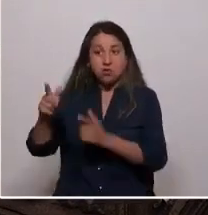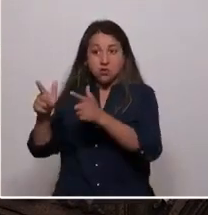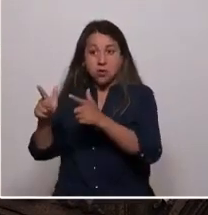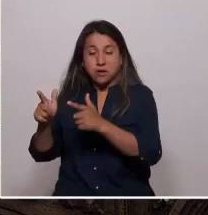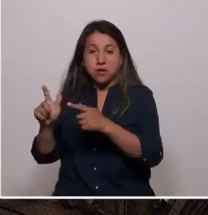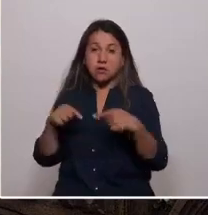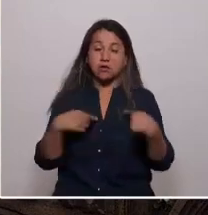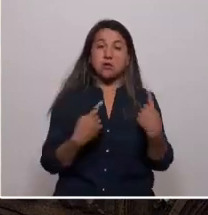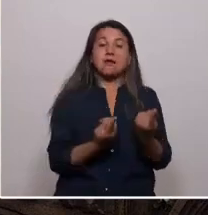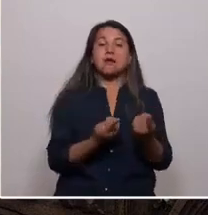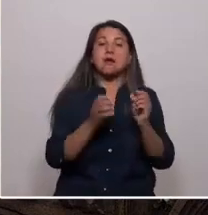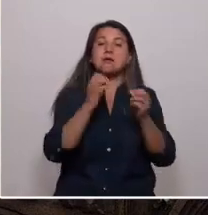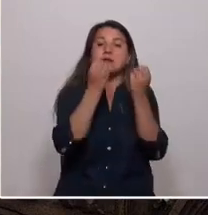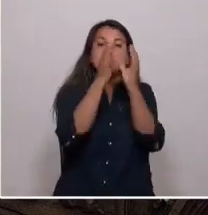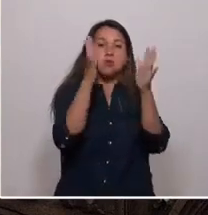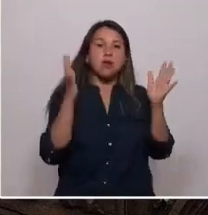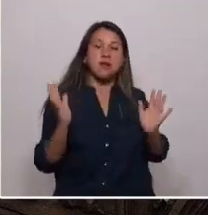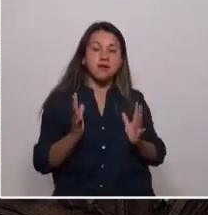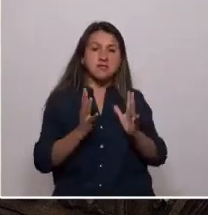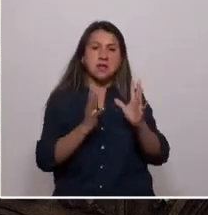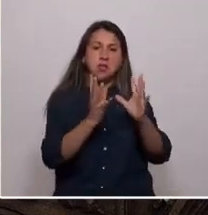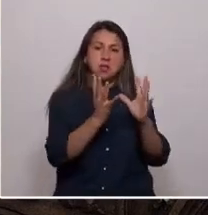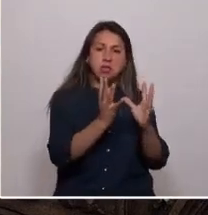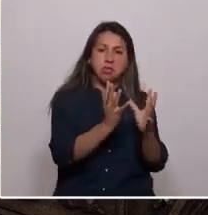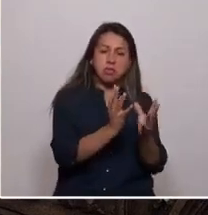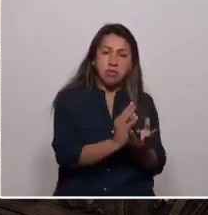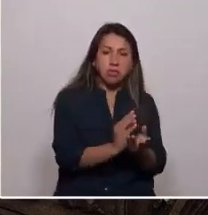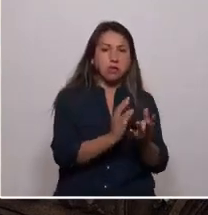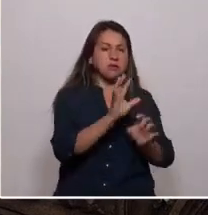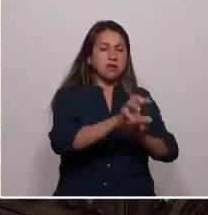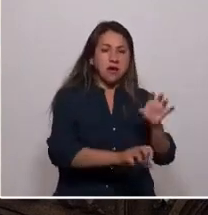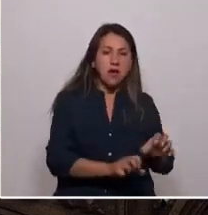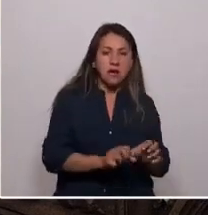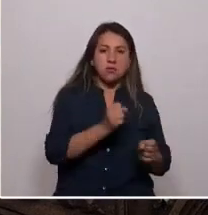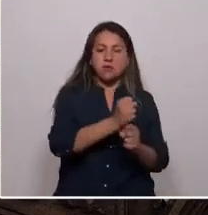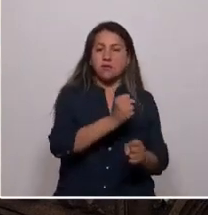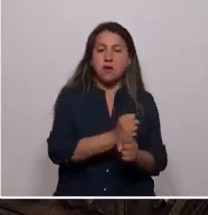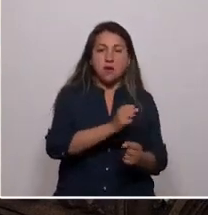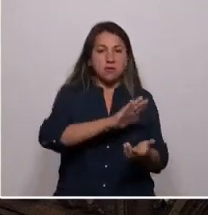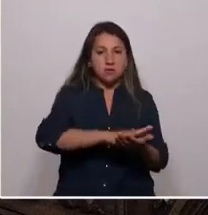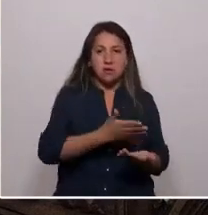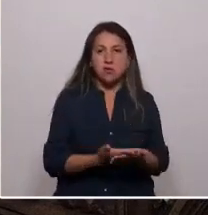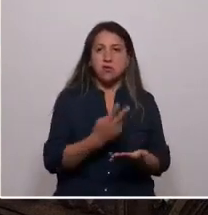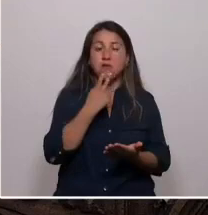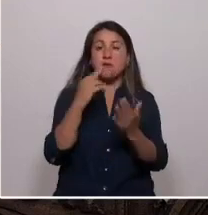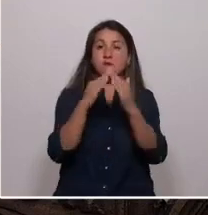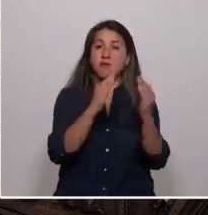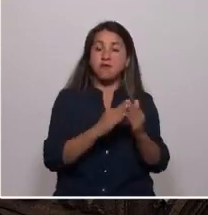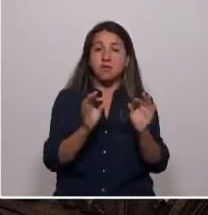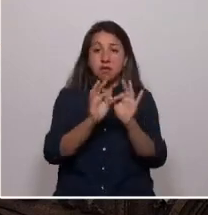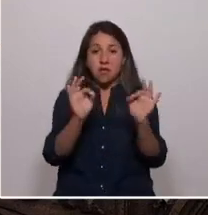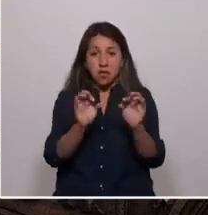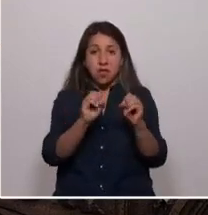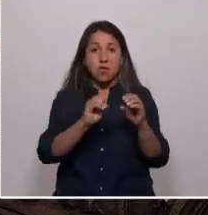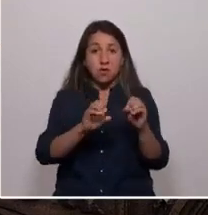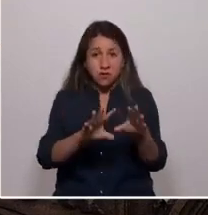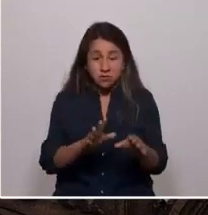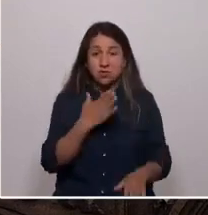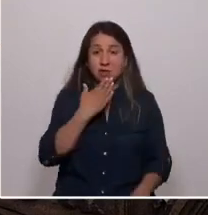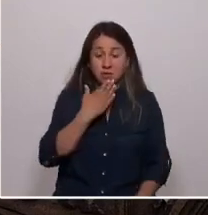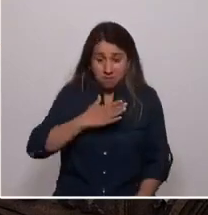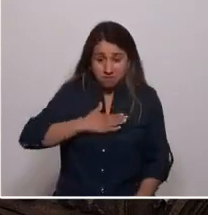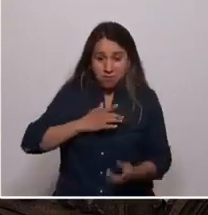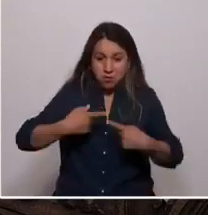y se genera una forma de vida tan precaria que el trabajo, la salud, la vivienda y la educación, hasta nuestra felicidad,